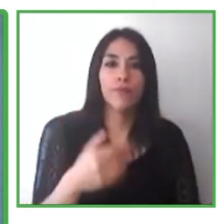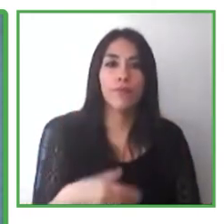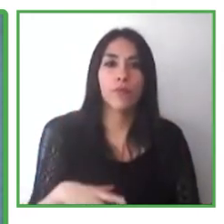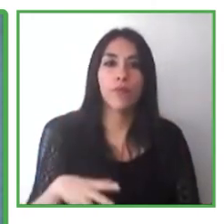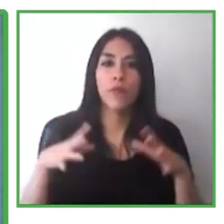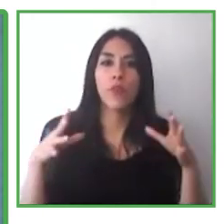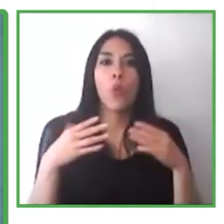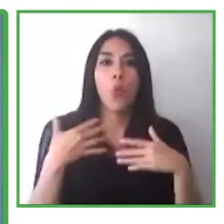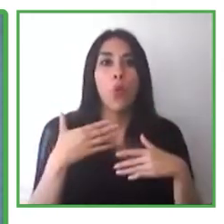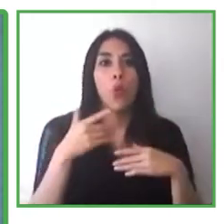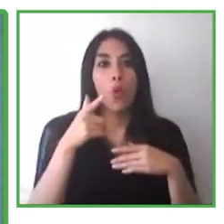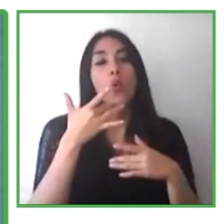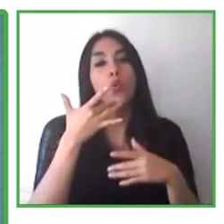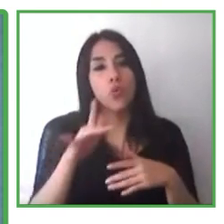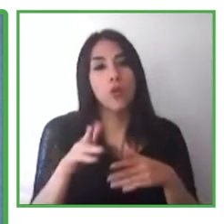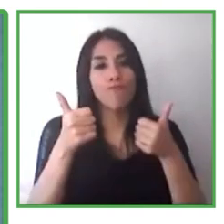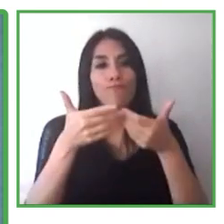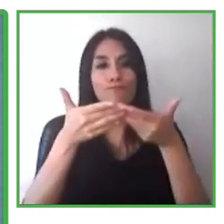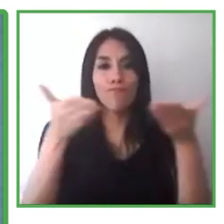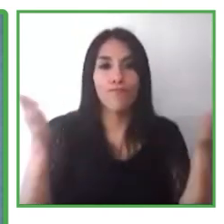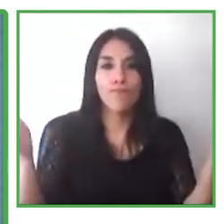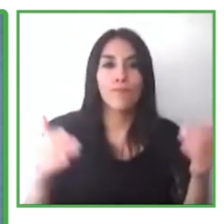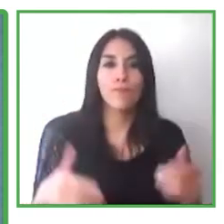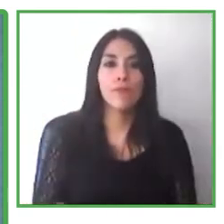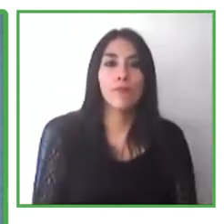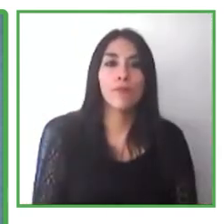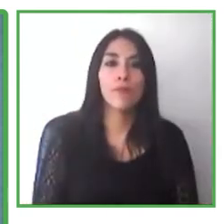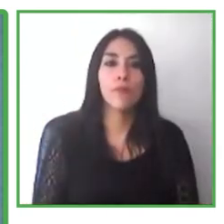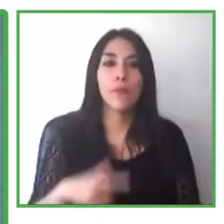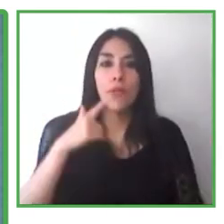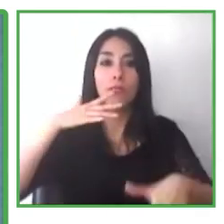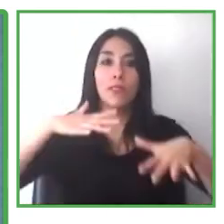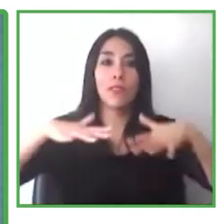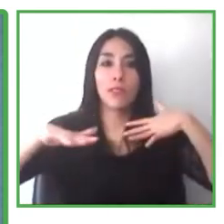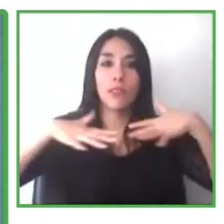sus actividades de inclusión que vienen. Gracias.